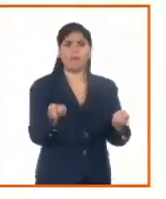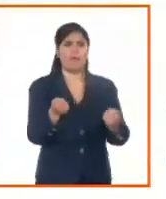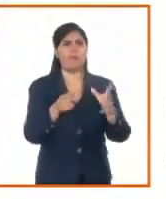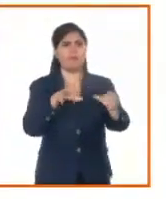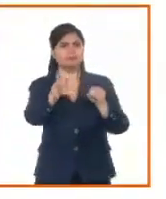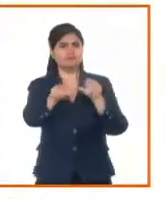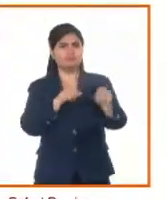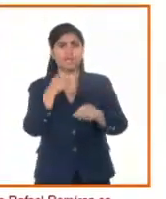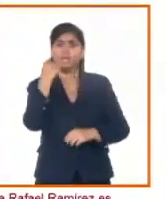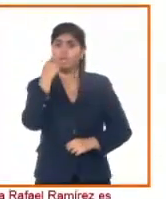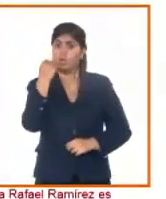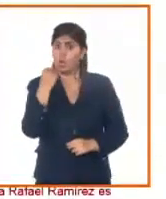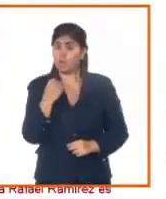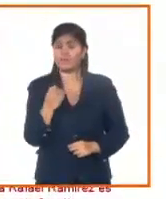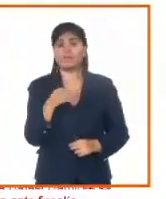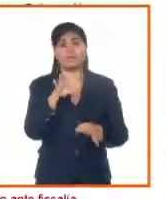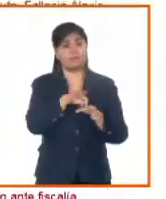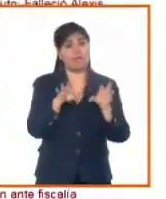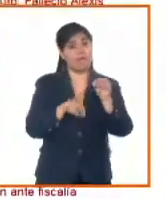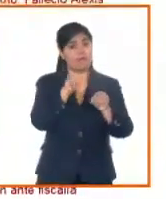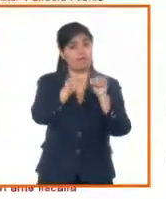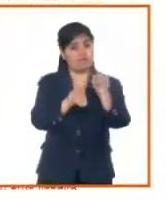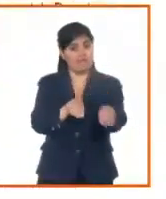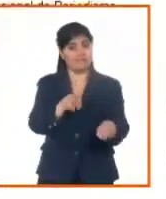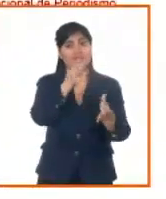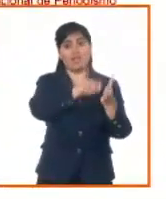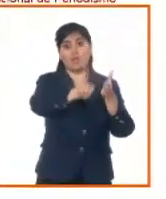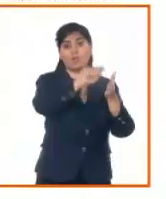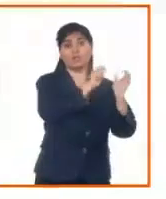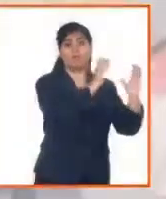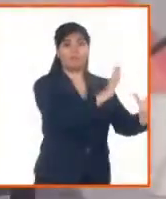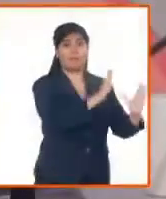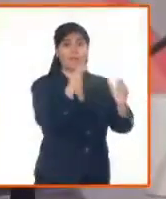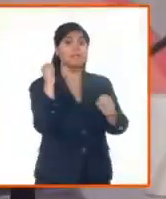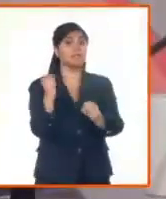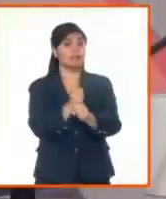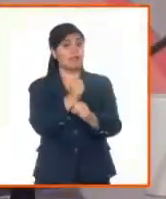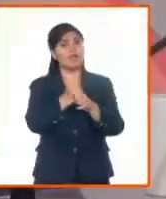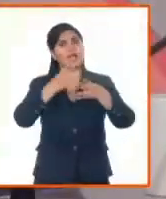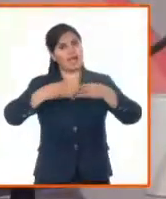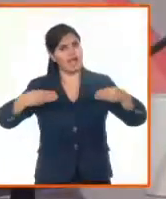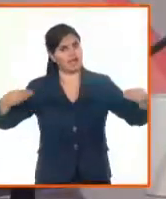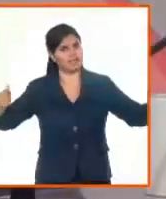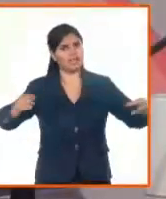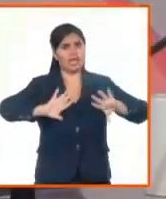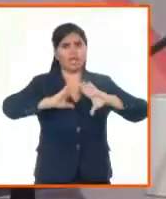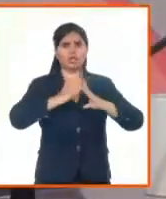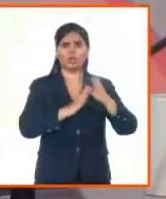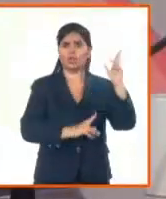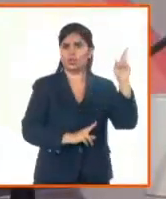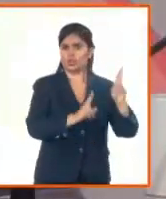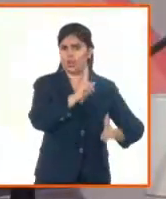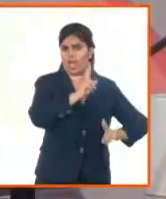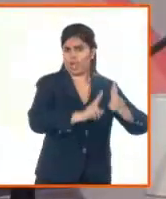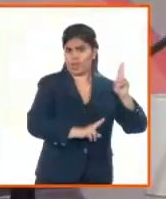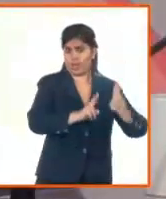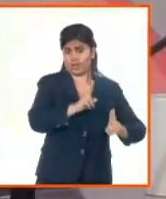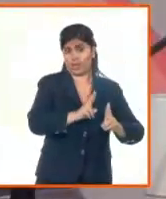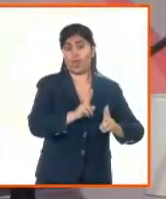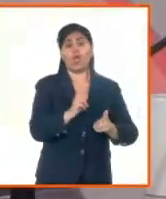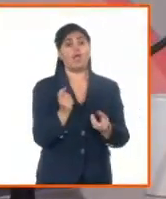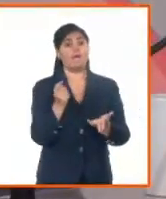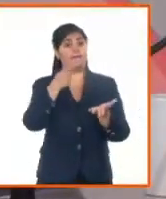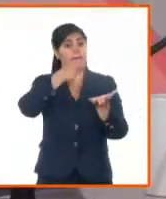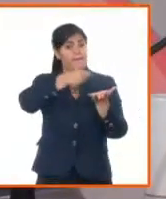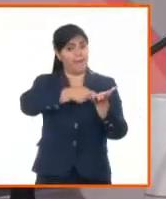presidentes reunidos en este evento acordaron, primero, avanzar en la definición de las facilidades comerciales,